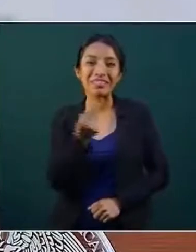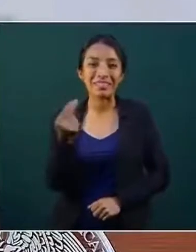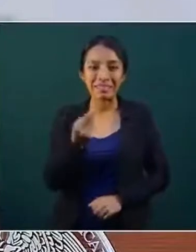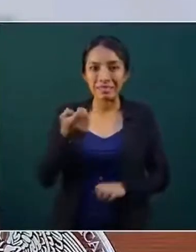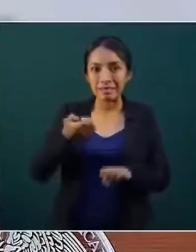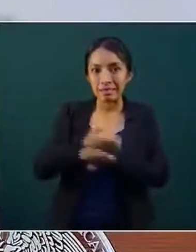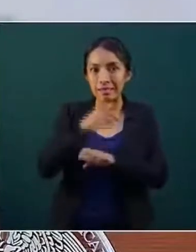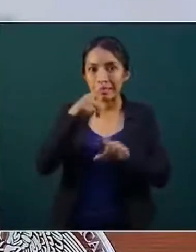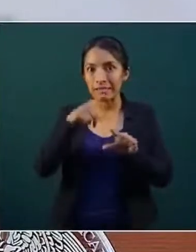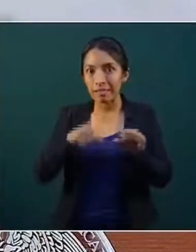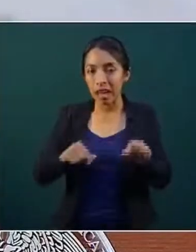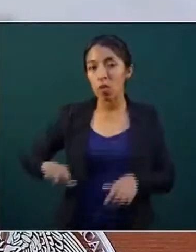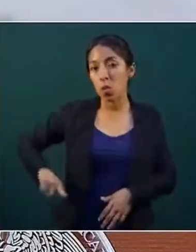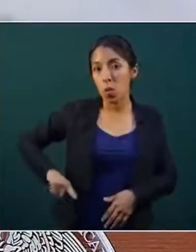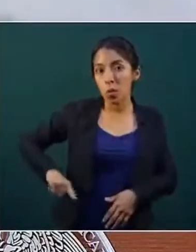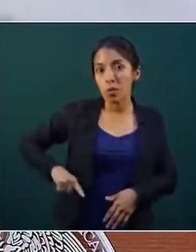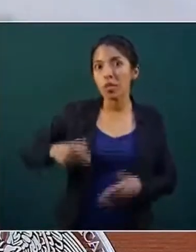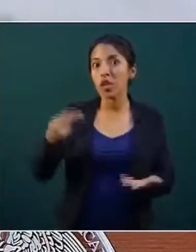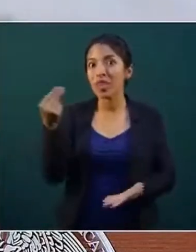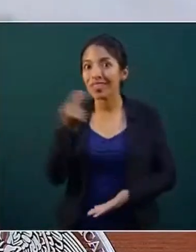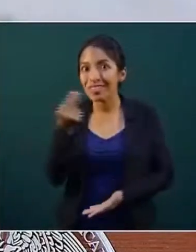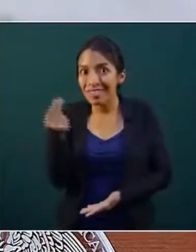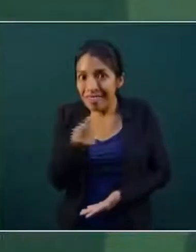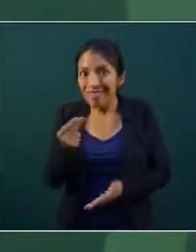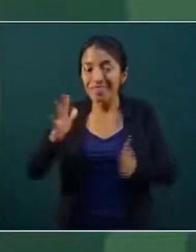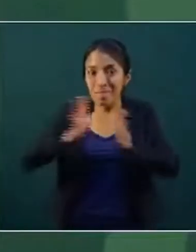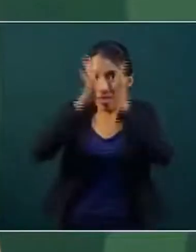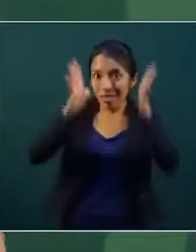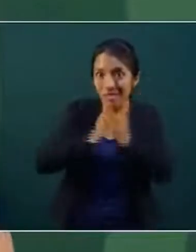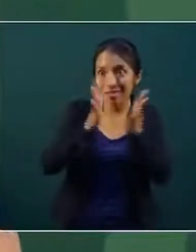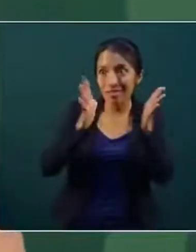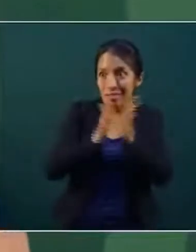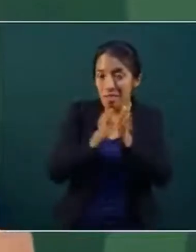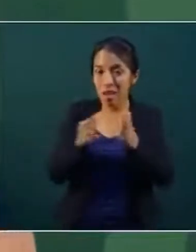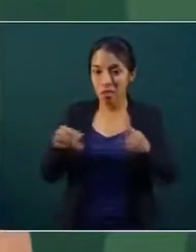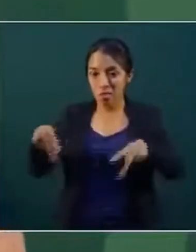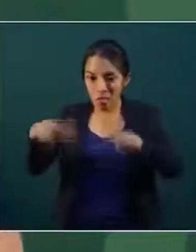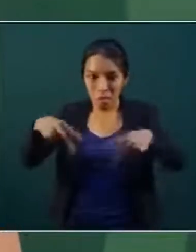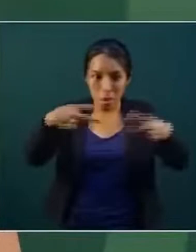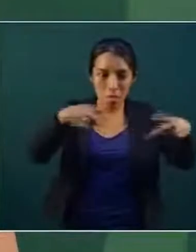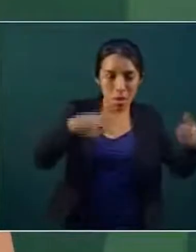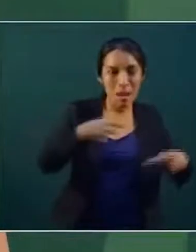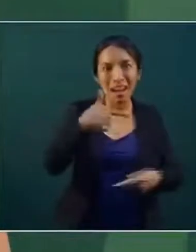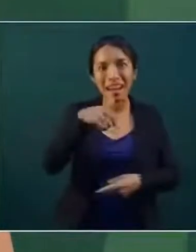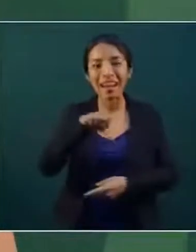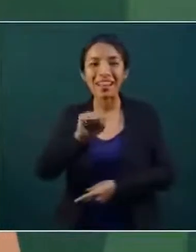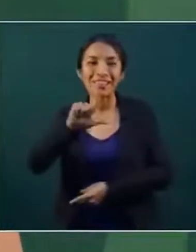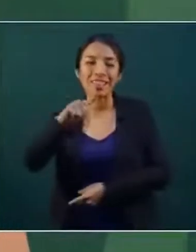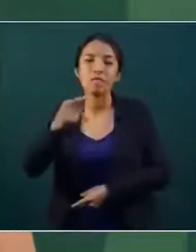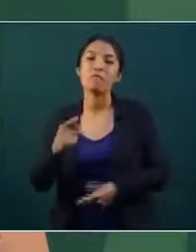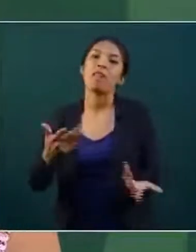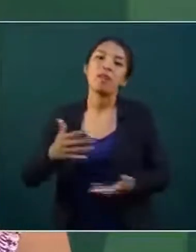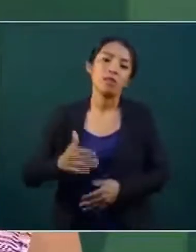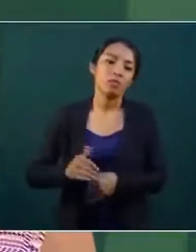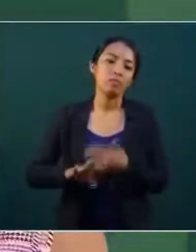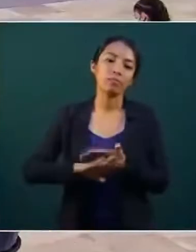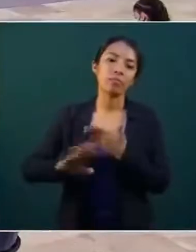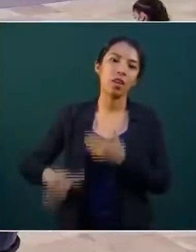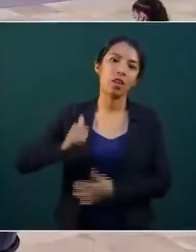cuente con un instrumento de participación directo en el mercado del gas LP para evitar los abusos de este